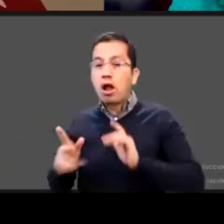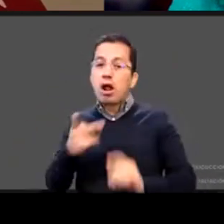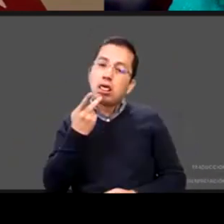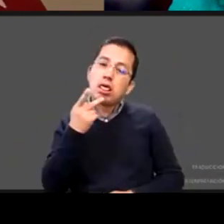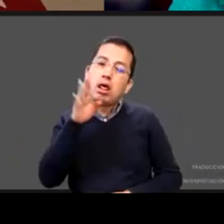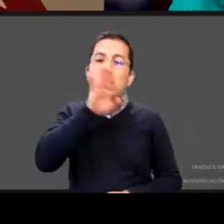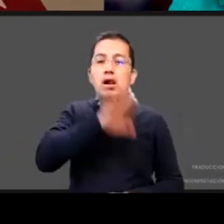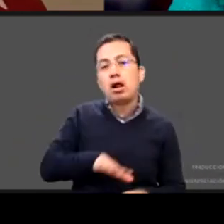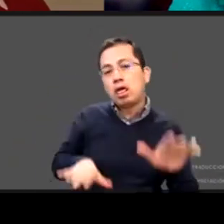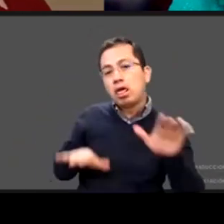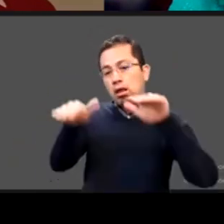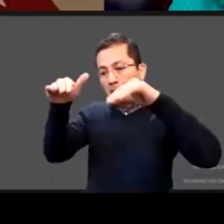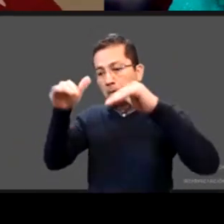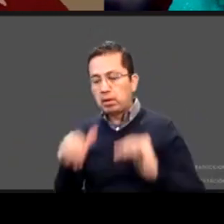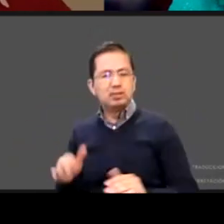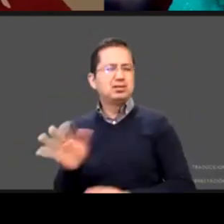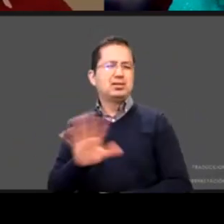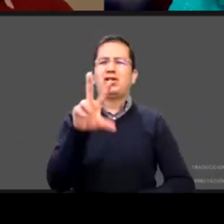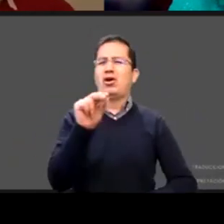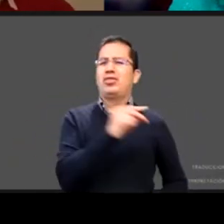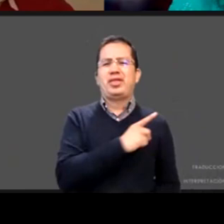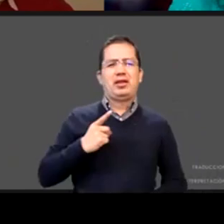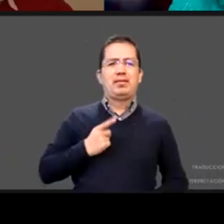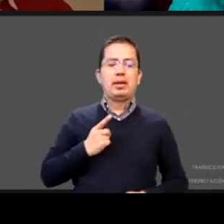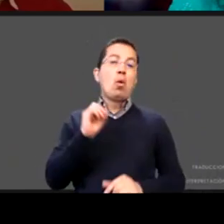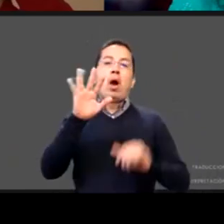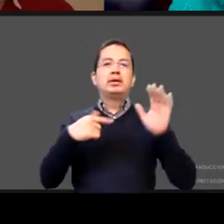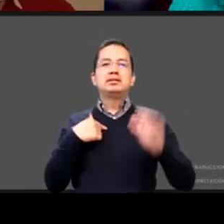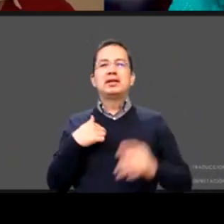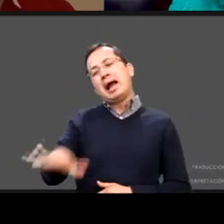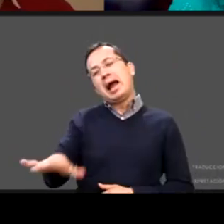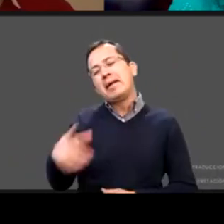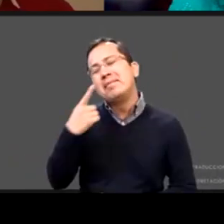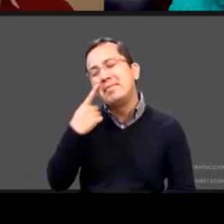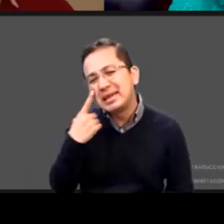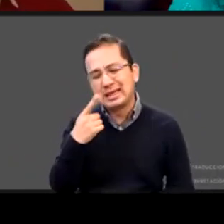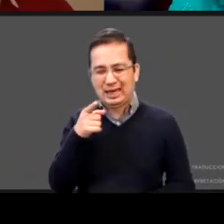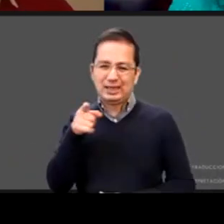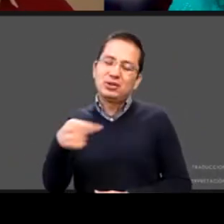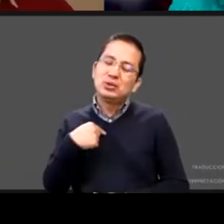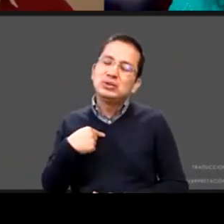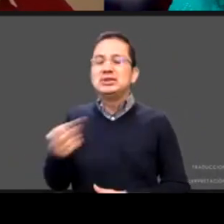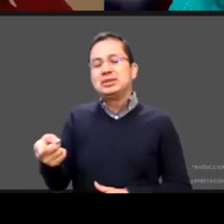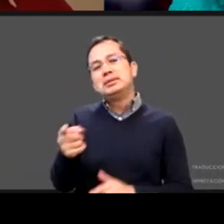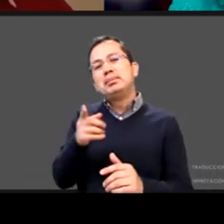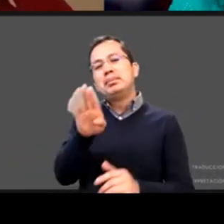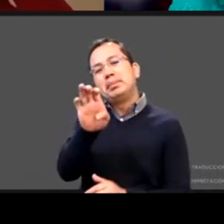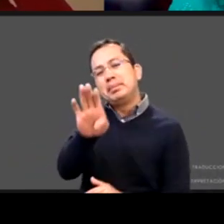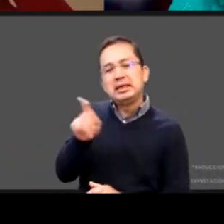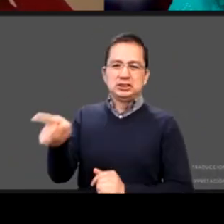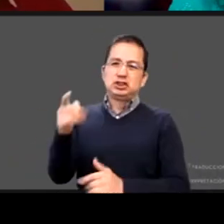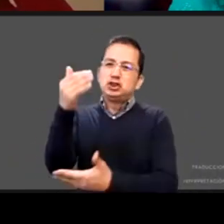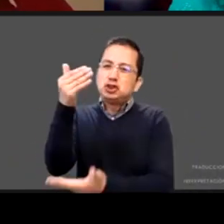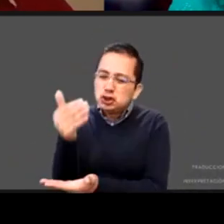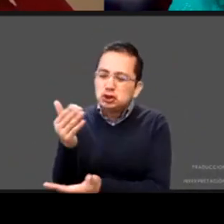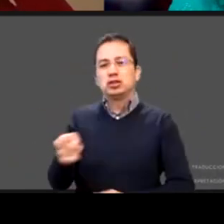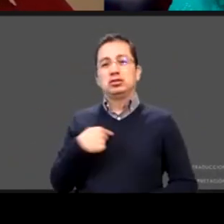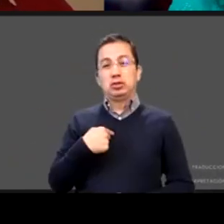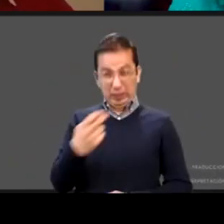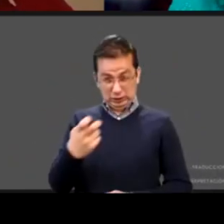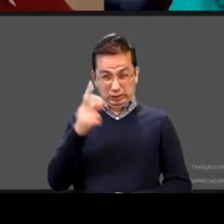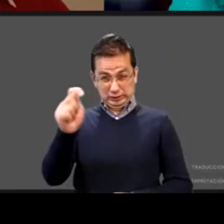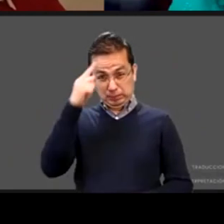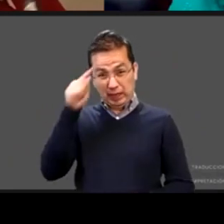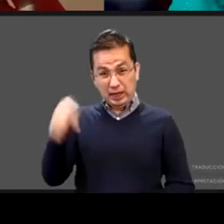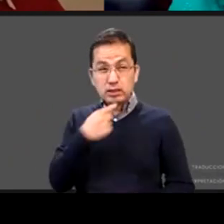español a decir a ver chiquito vas a ver a ratito cómo te va a ir mi vidita y por hablar en diminutivos creemos que estamos endulzando cuando definitivamente ese niño no